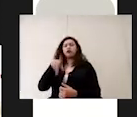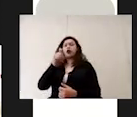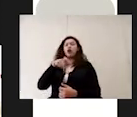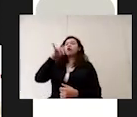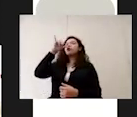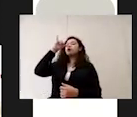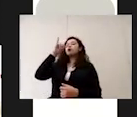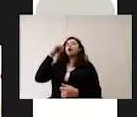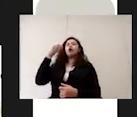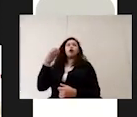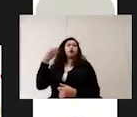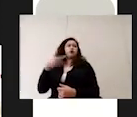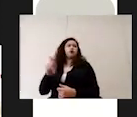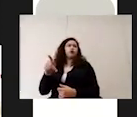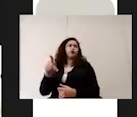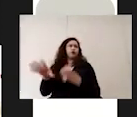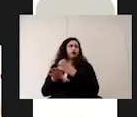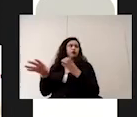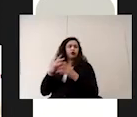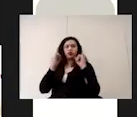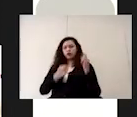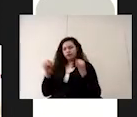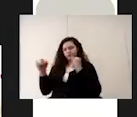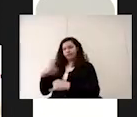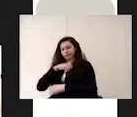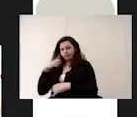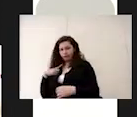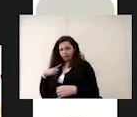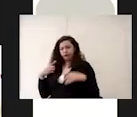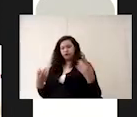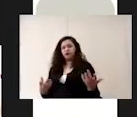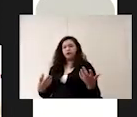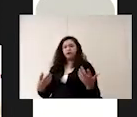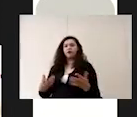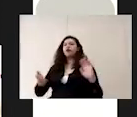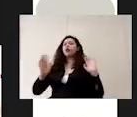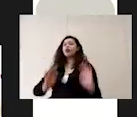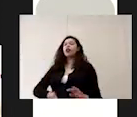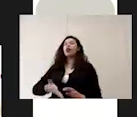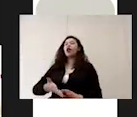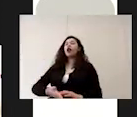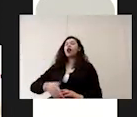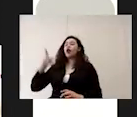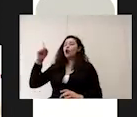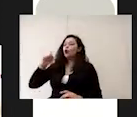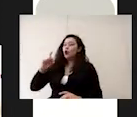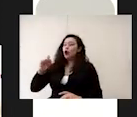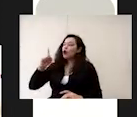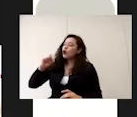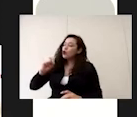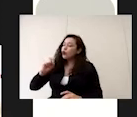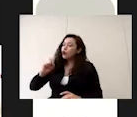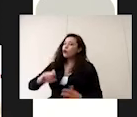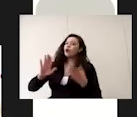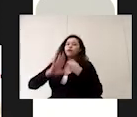o su hidratación de manera individual van a estar prohibidos los usos de bebederos para evitar el contacto de